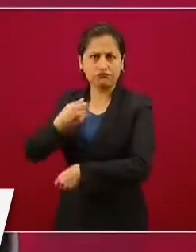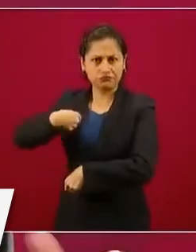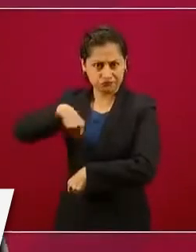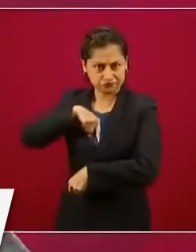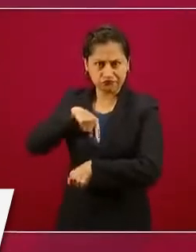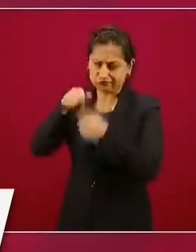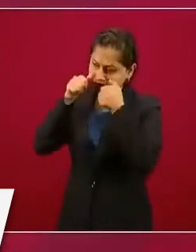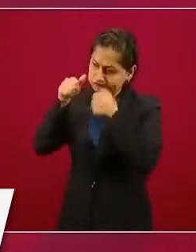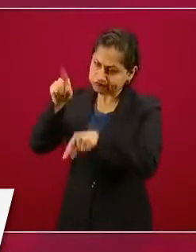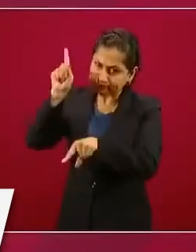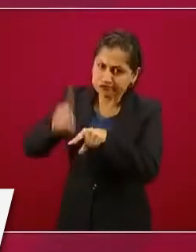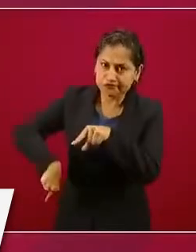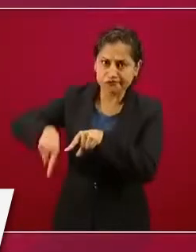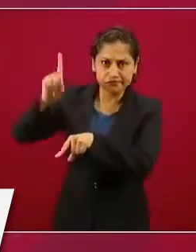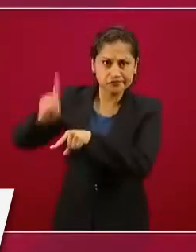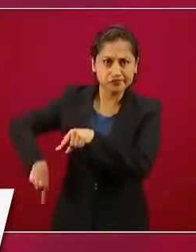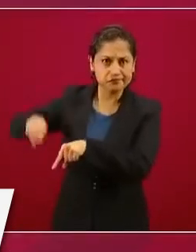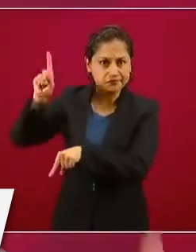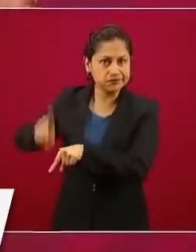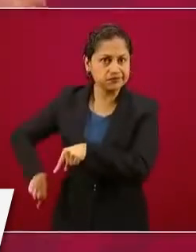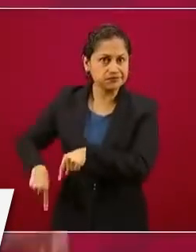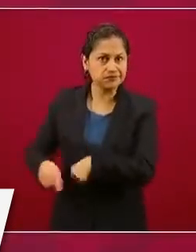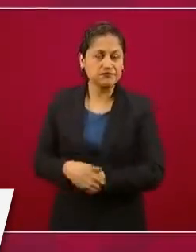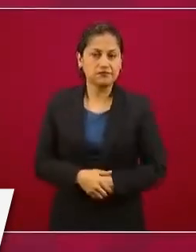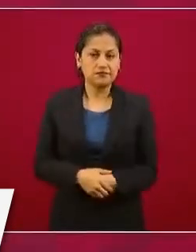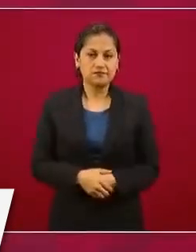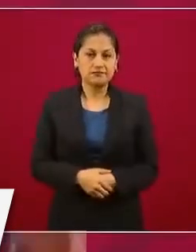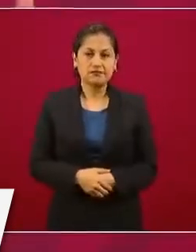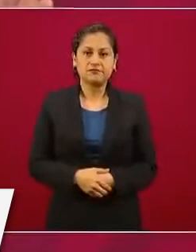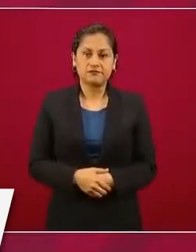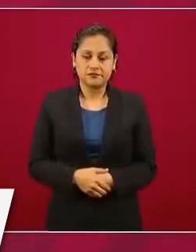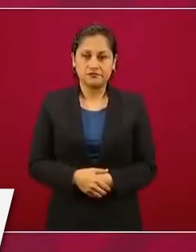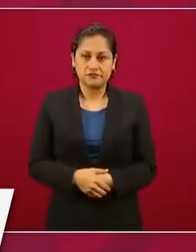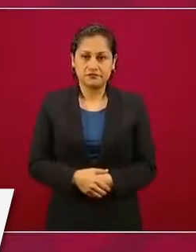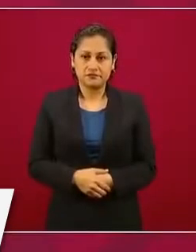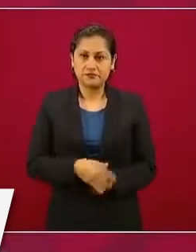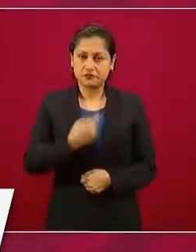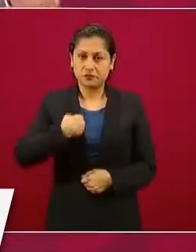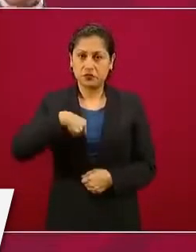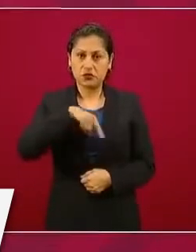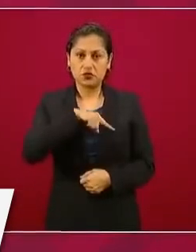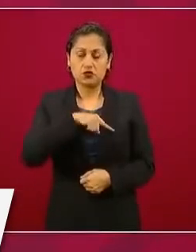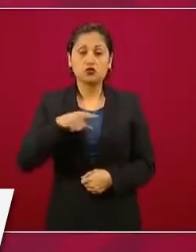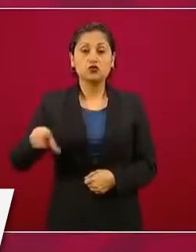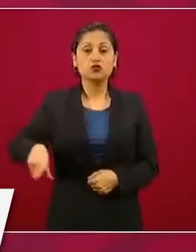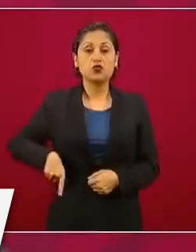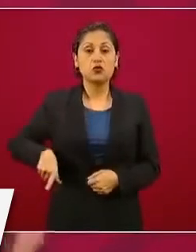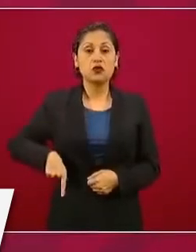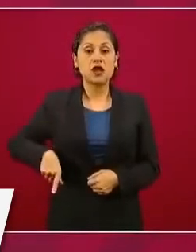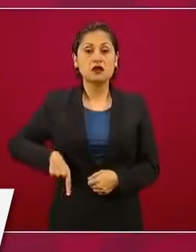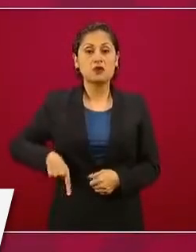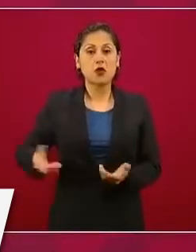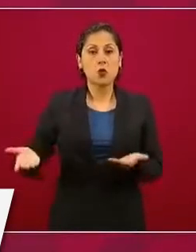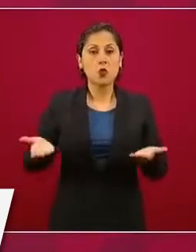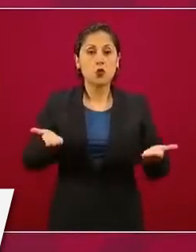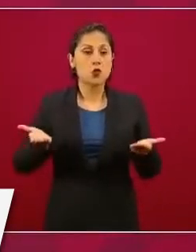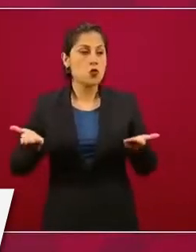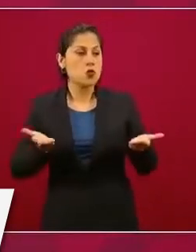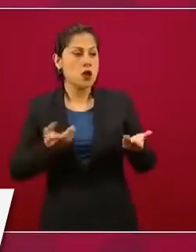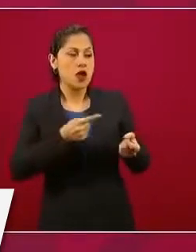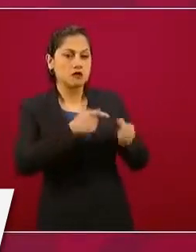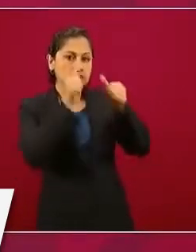Con una mano enfrentamos el coronavirus y con la otra,